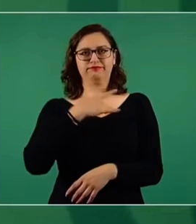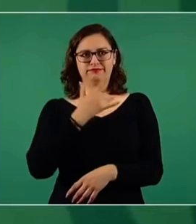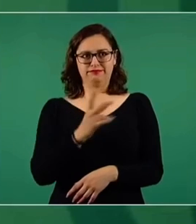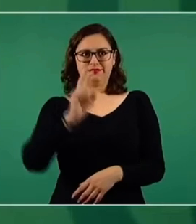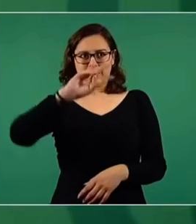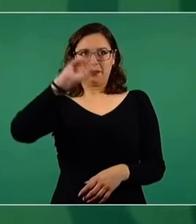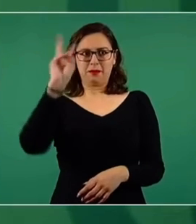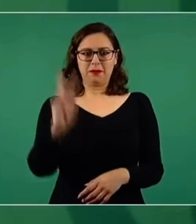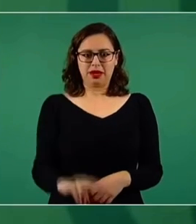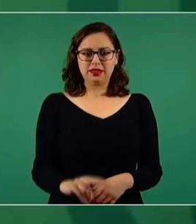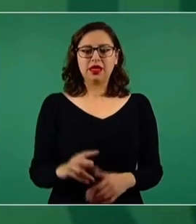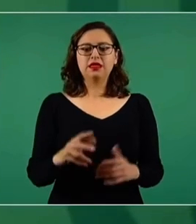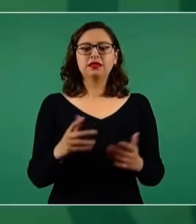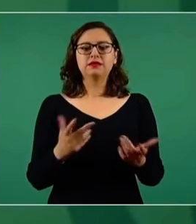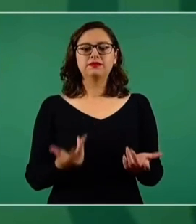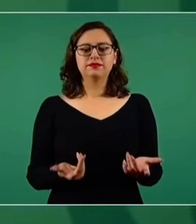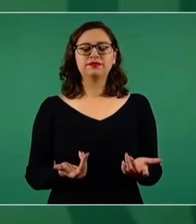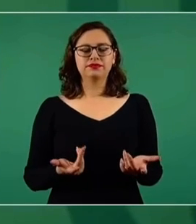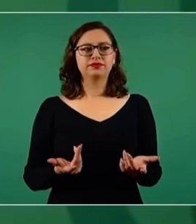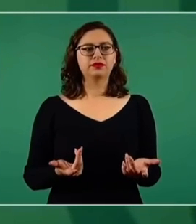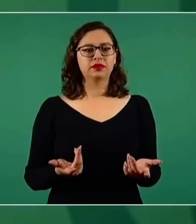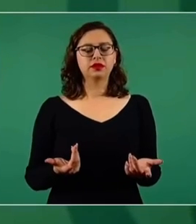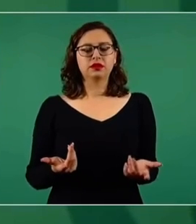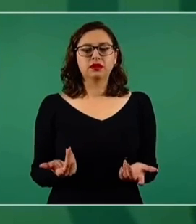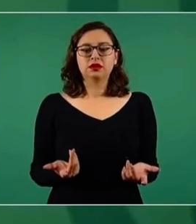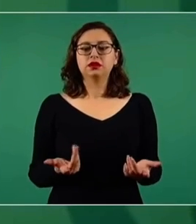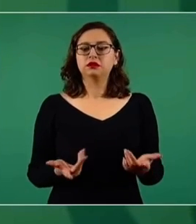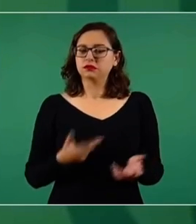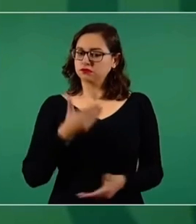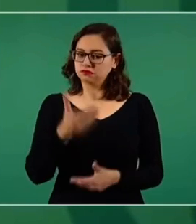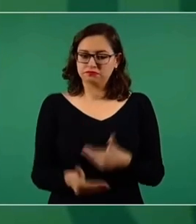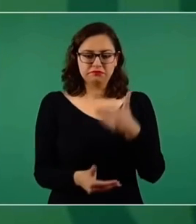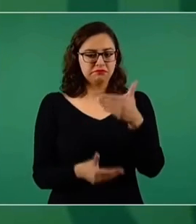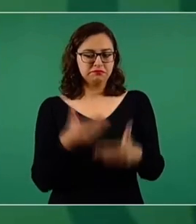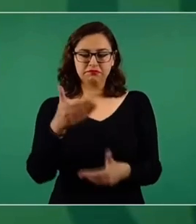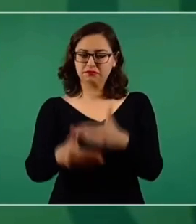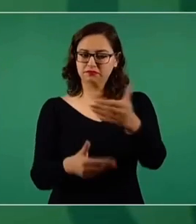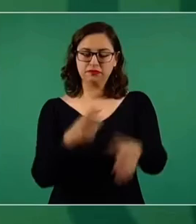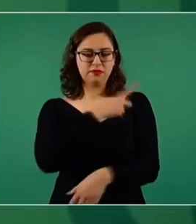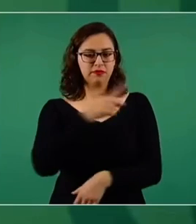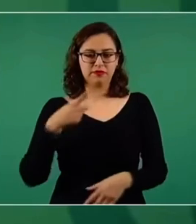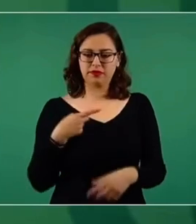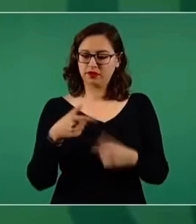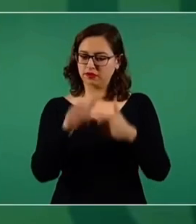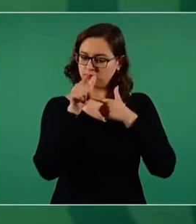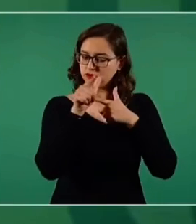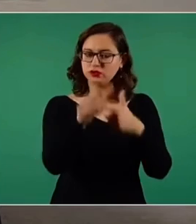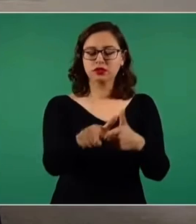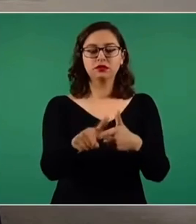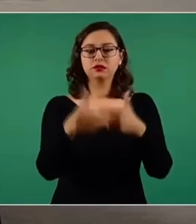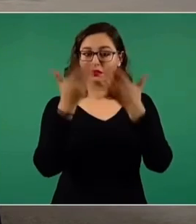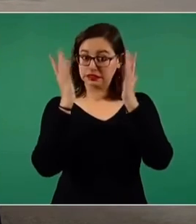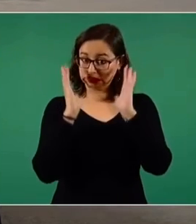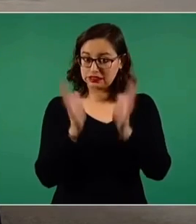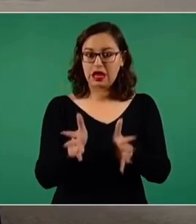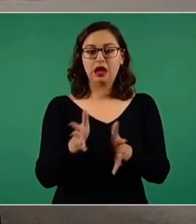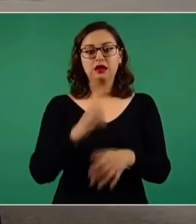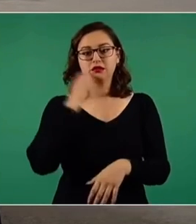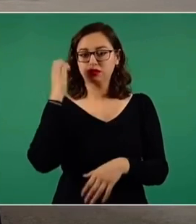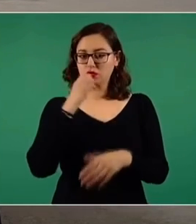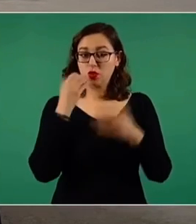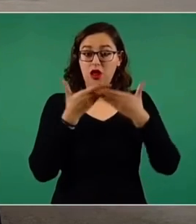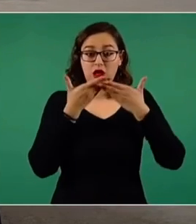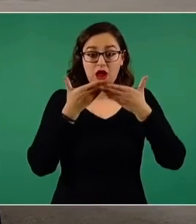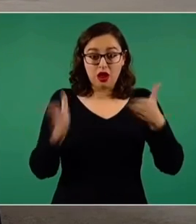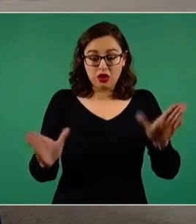tenemos y que sabemos que ya no podemos detenernos es efectivamente a dar este servicio. Como secretaría